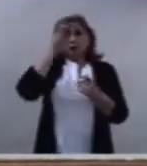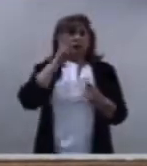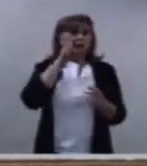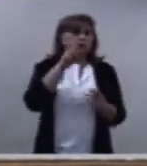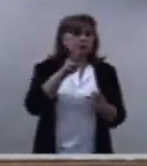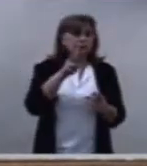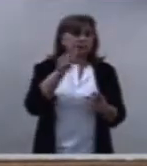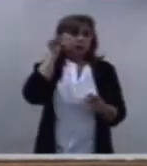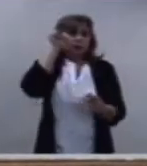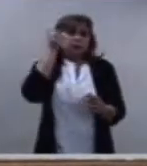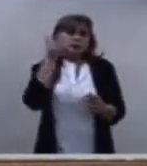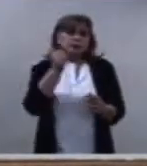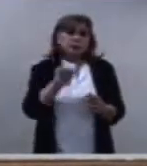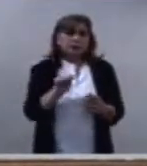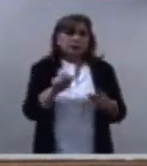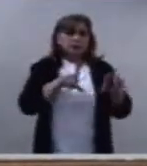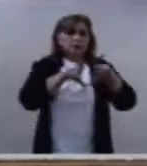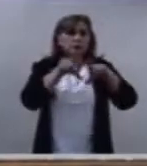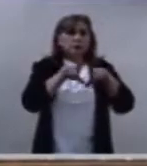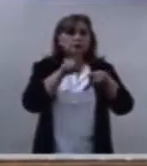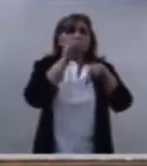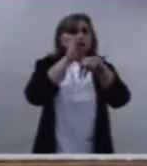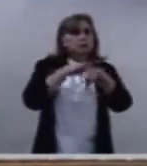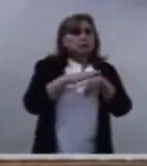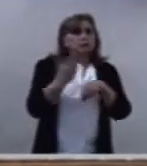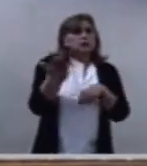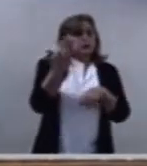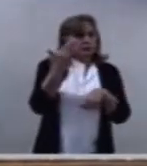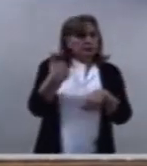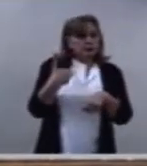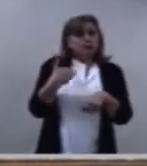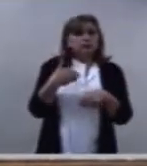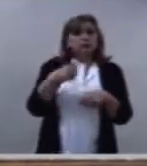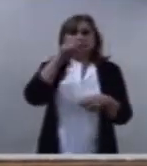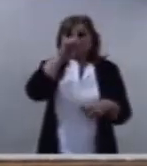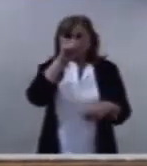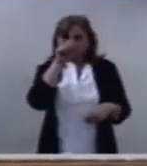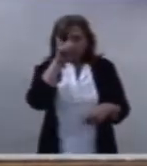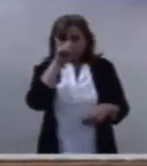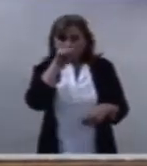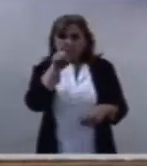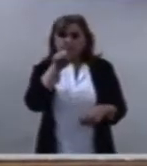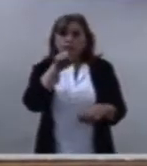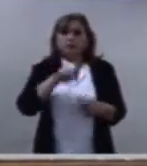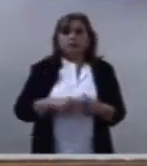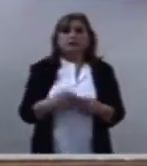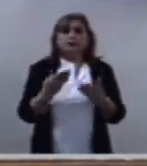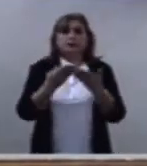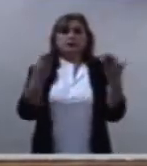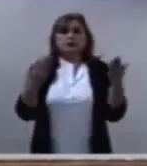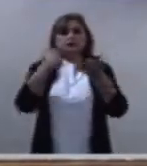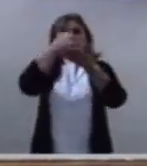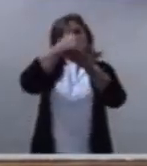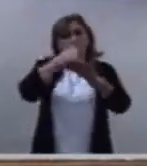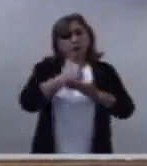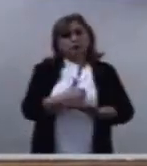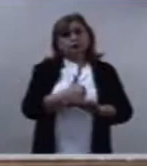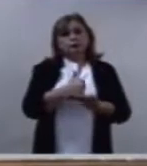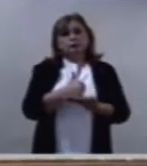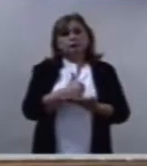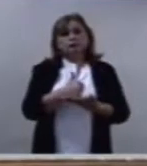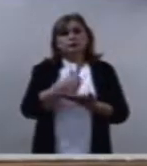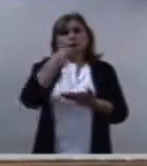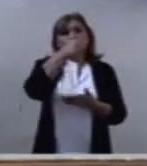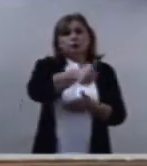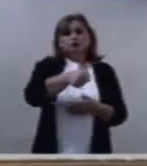peca llámalo y dale un consejo vamos a ayudarnos hermanos y